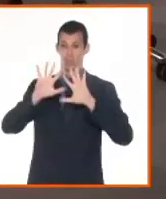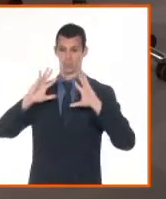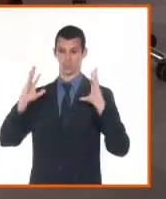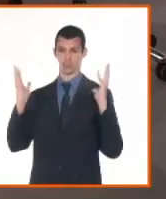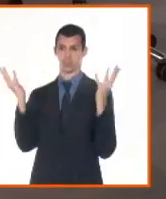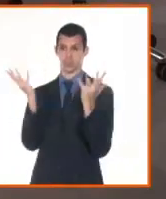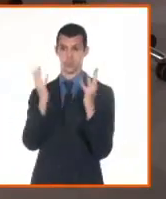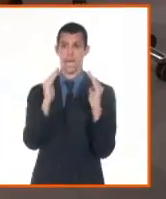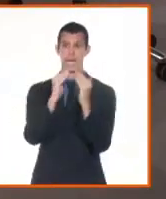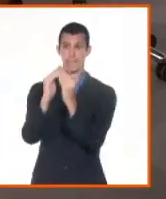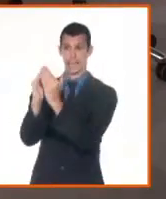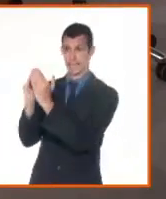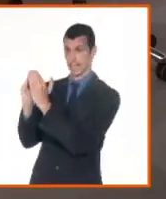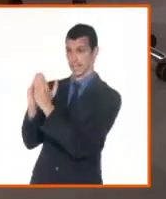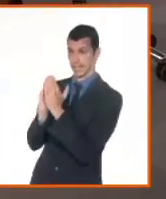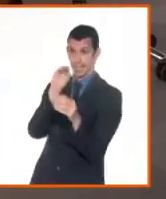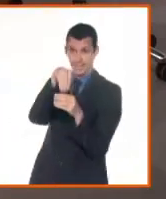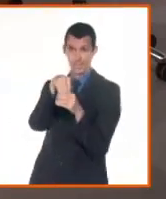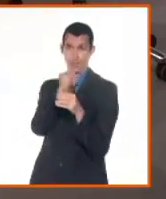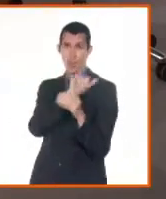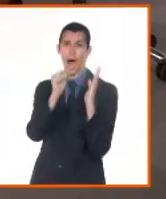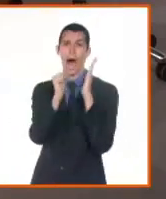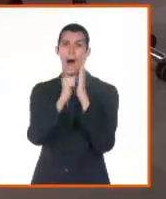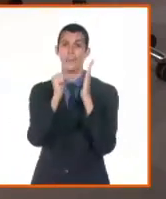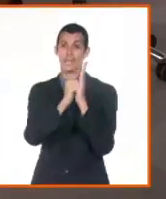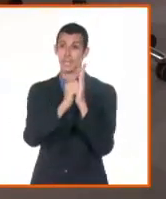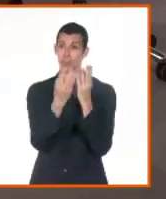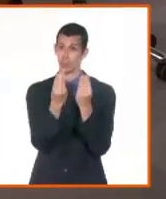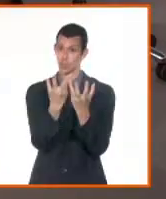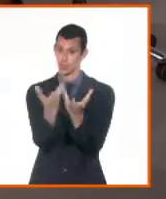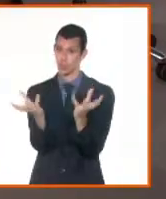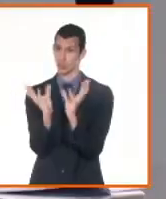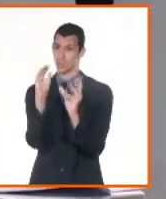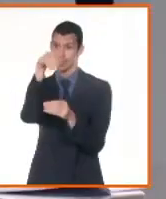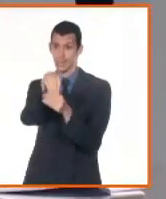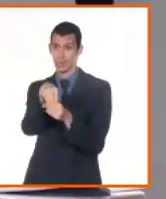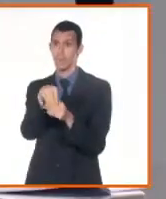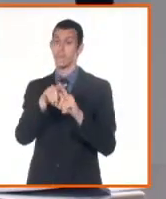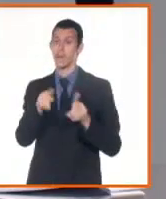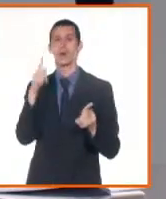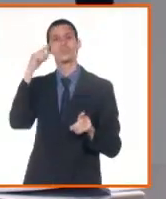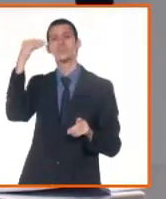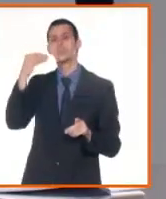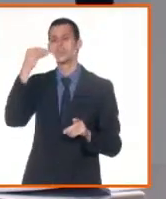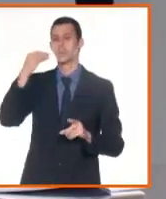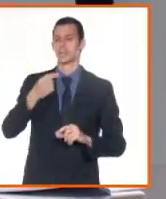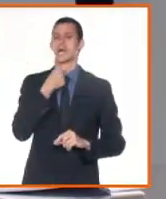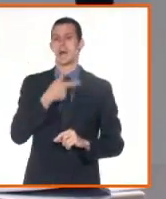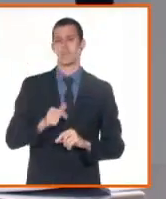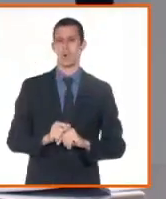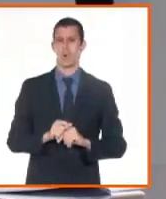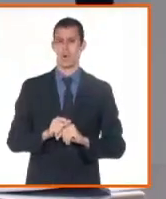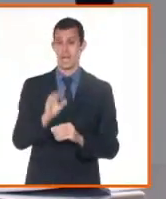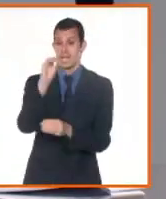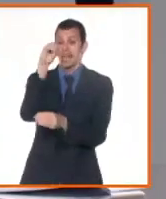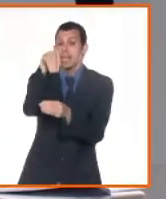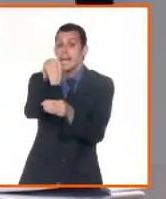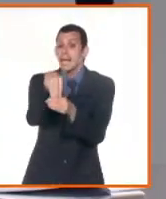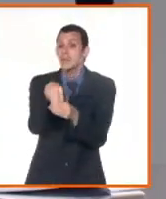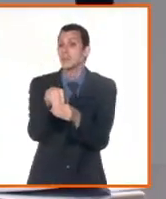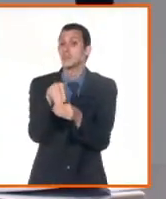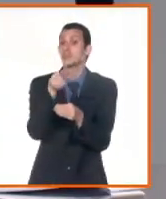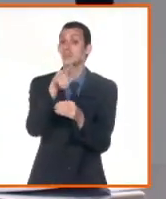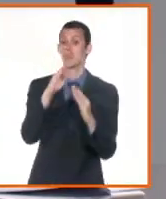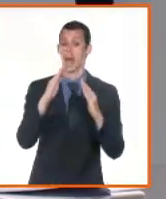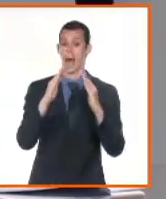una seguridad y protección al titular que se presume dueño a todo aquel que conste inscrito por